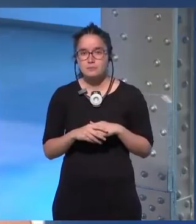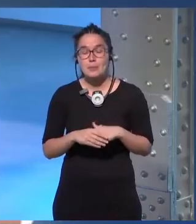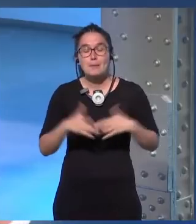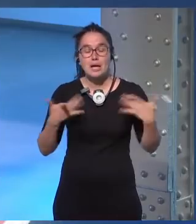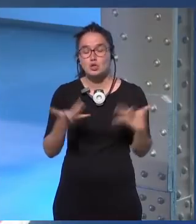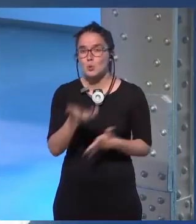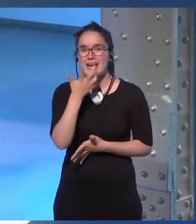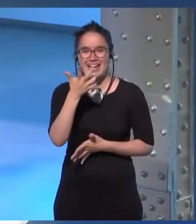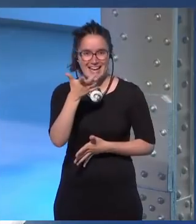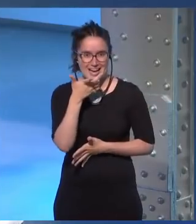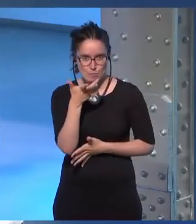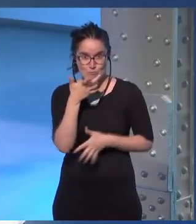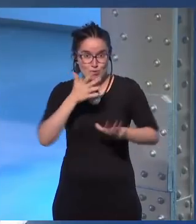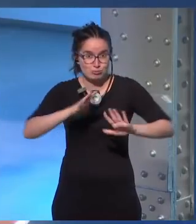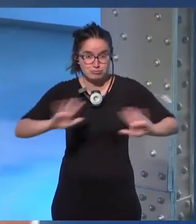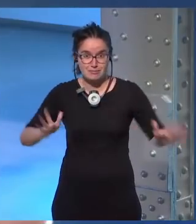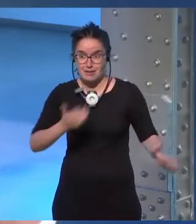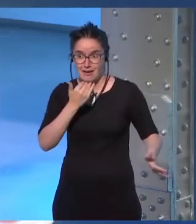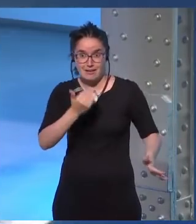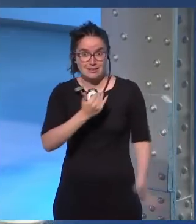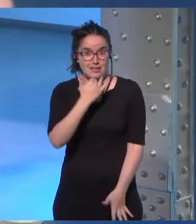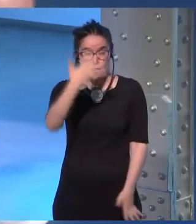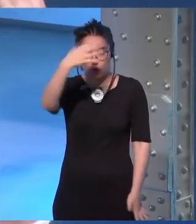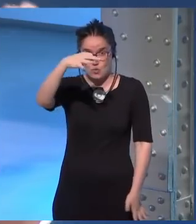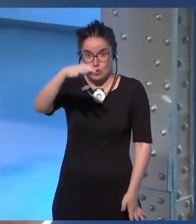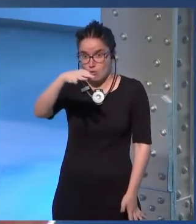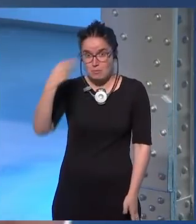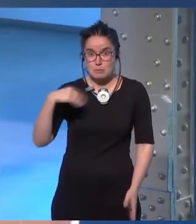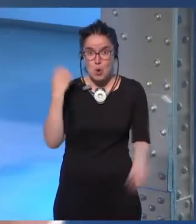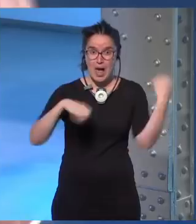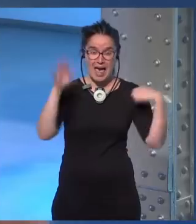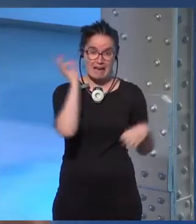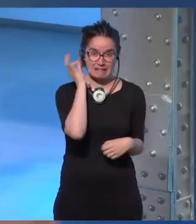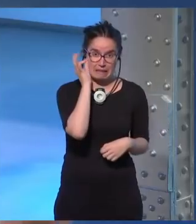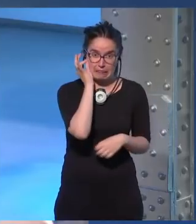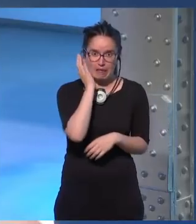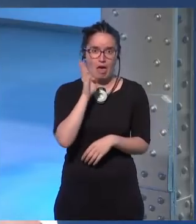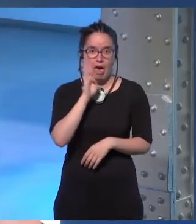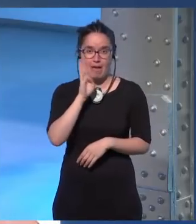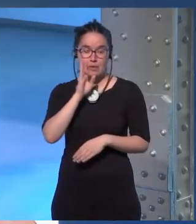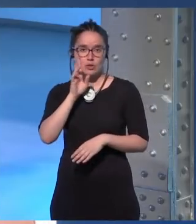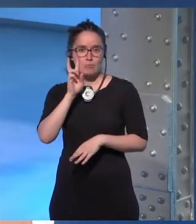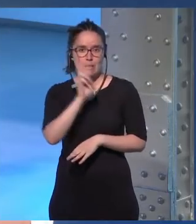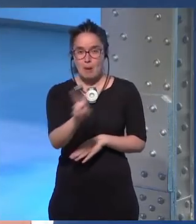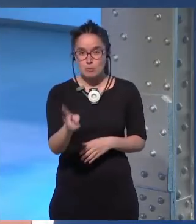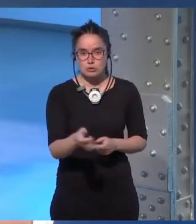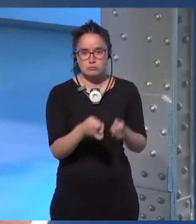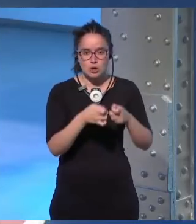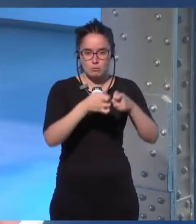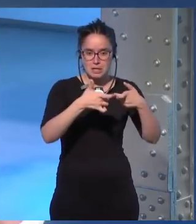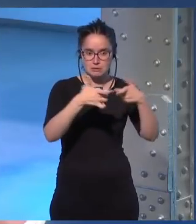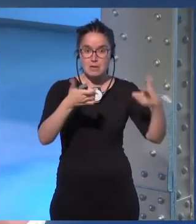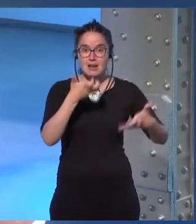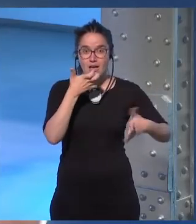Pero ese es un ejemplo casi único el de Charlize Theron cuanto más veamos ese tipo de